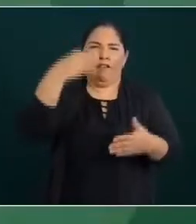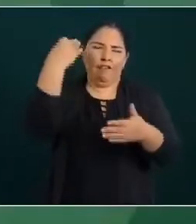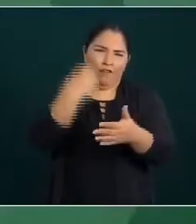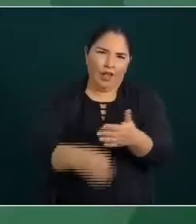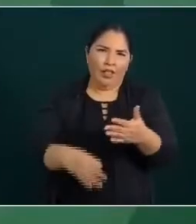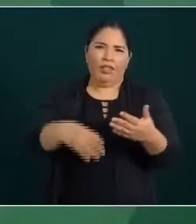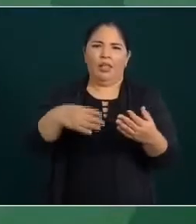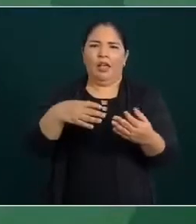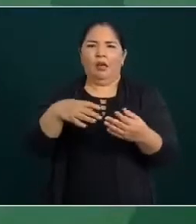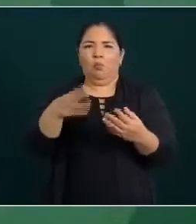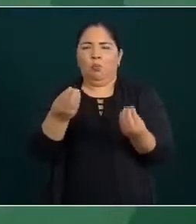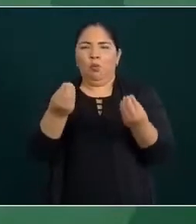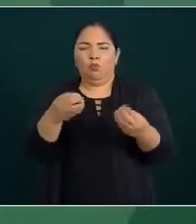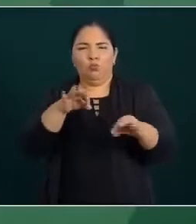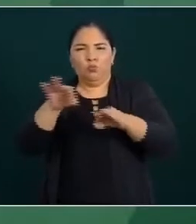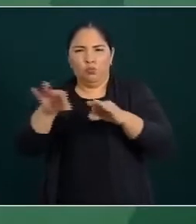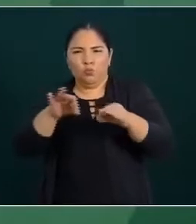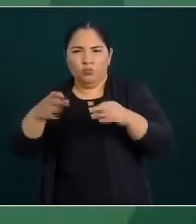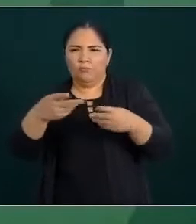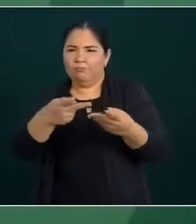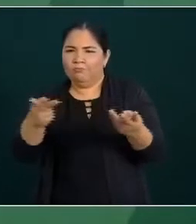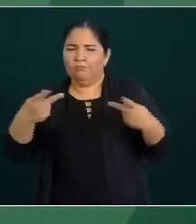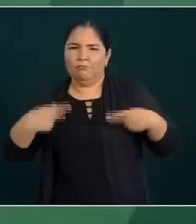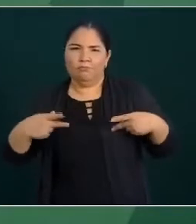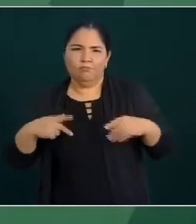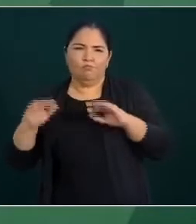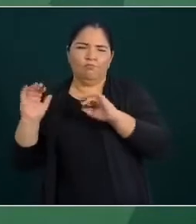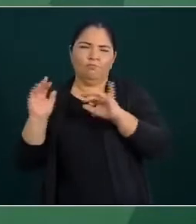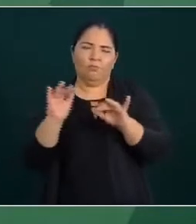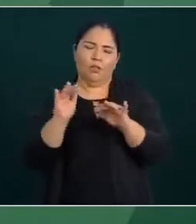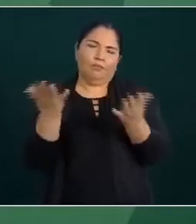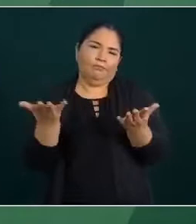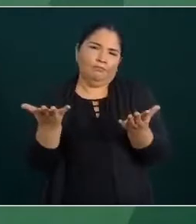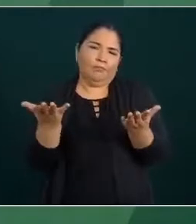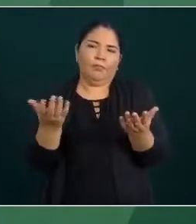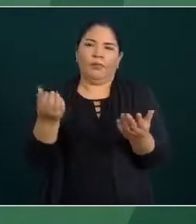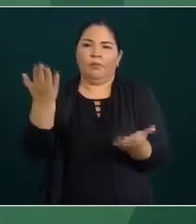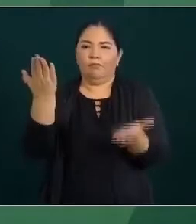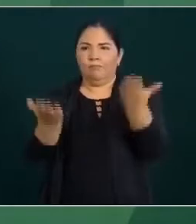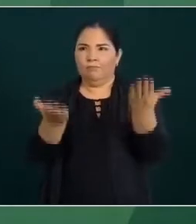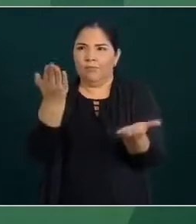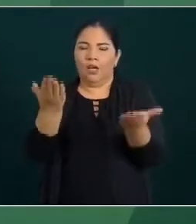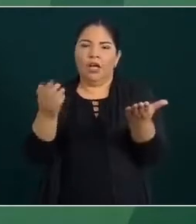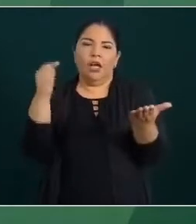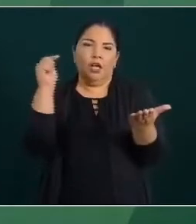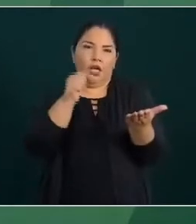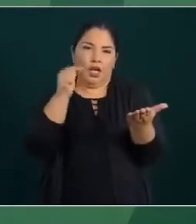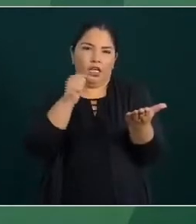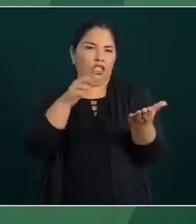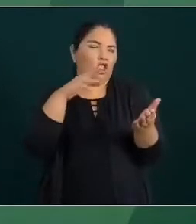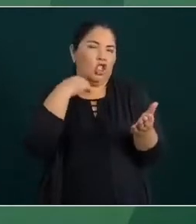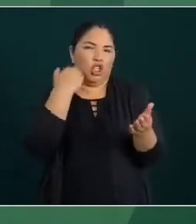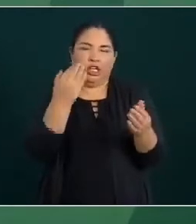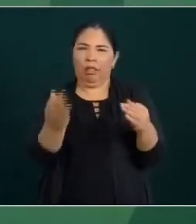planta, que ayudaría bastante. Los que están en contra